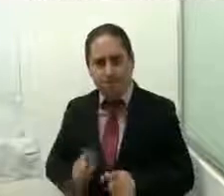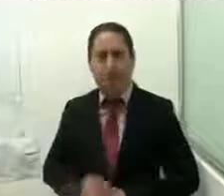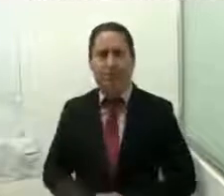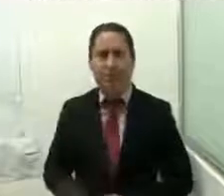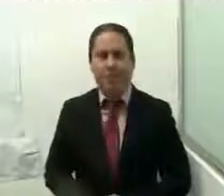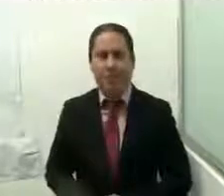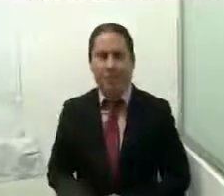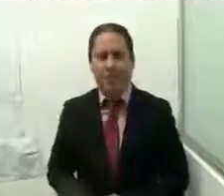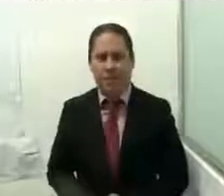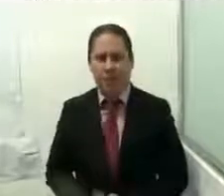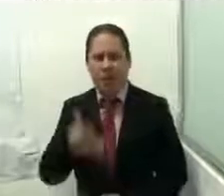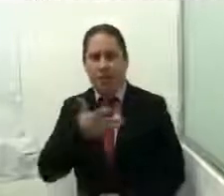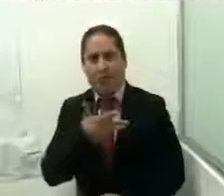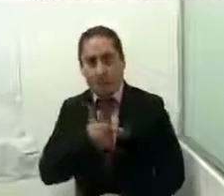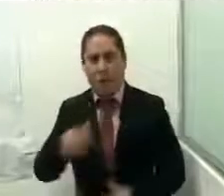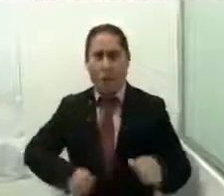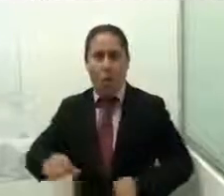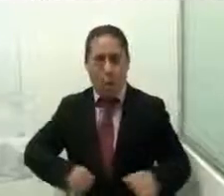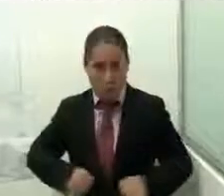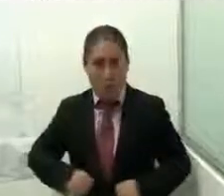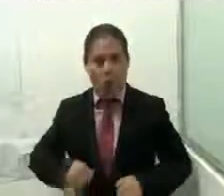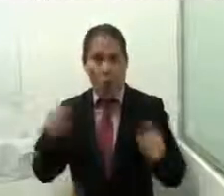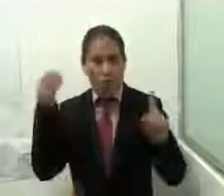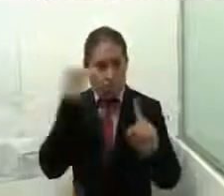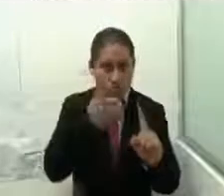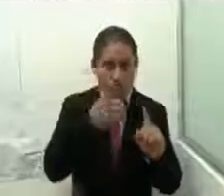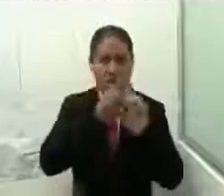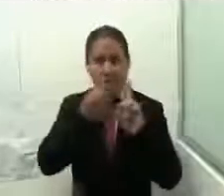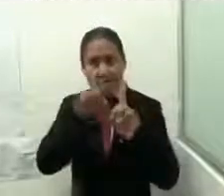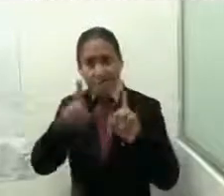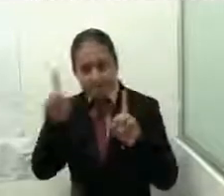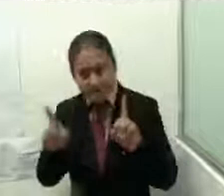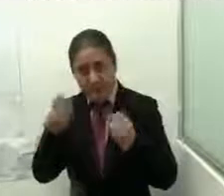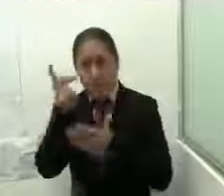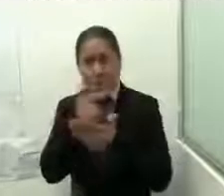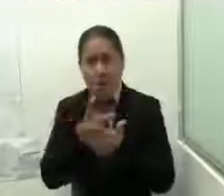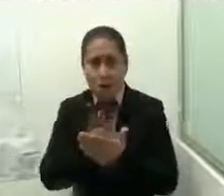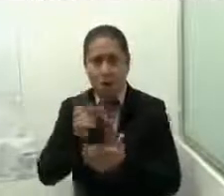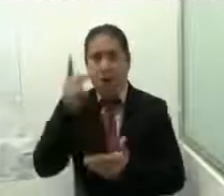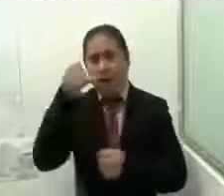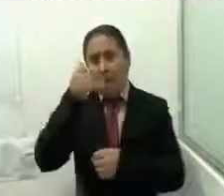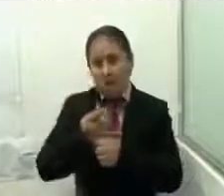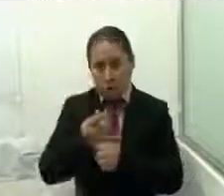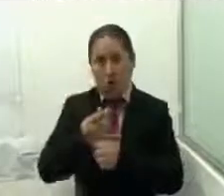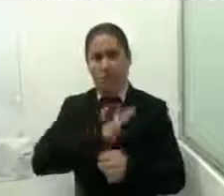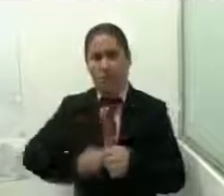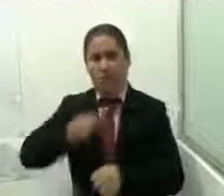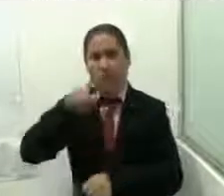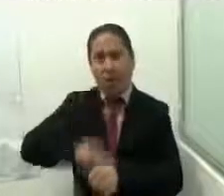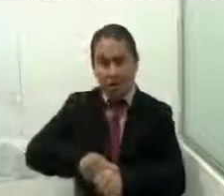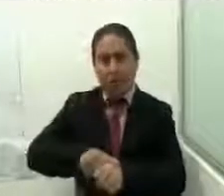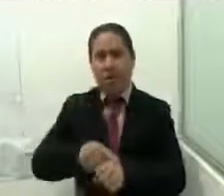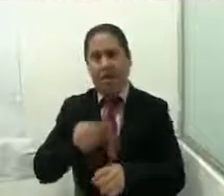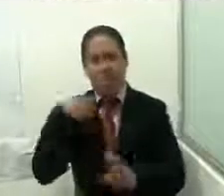Se han implementado acciones estratégicas que fueron desarrolladas a través de los programas Procuradurías Municipales de las Mujeres en Situación de